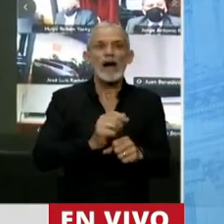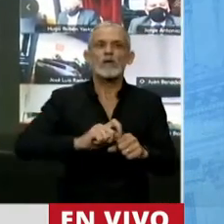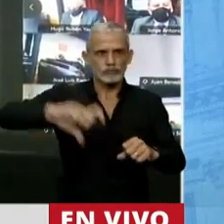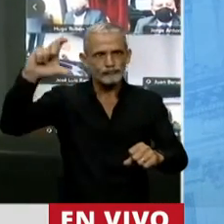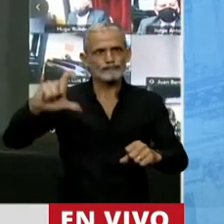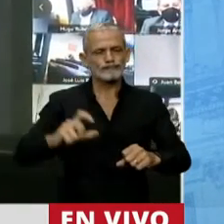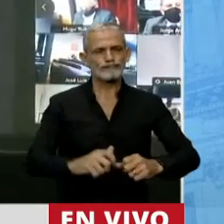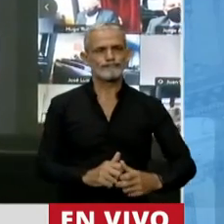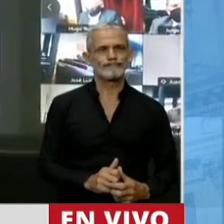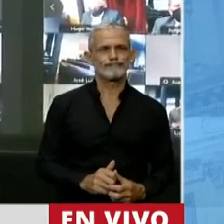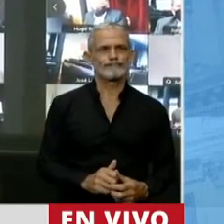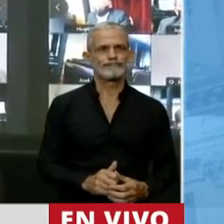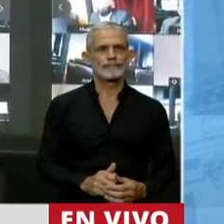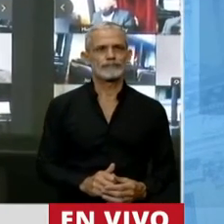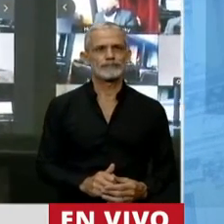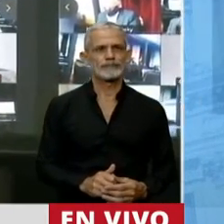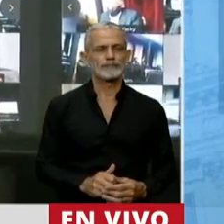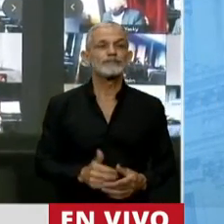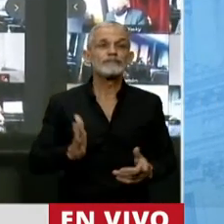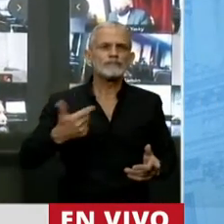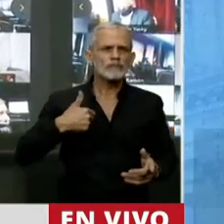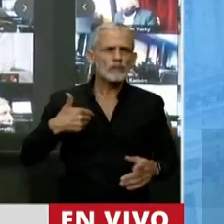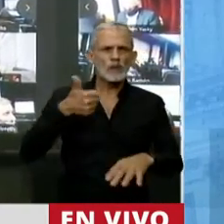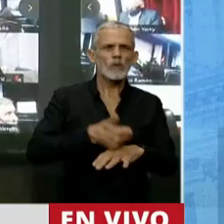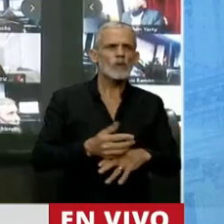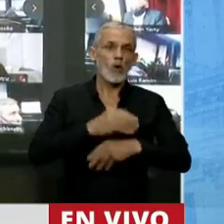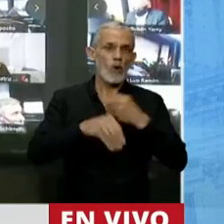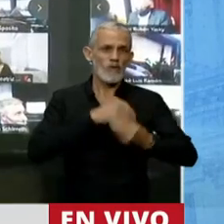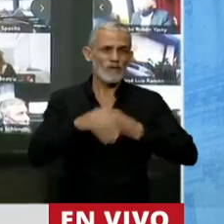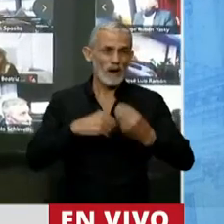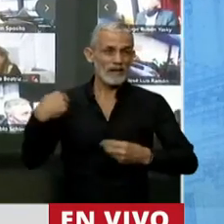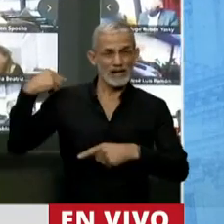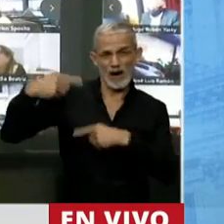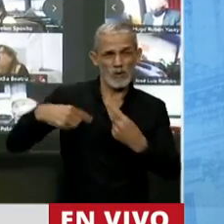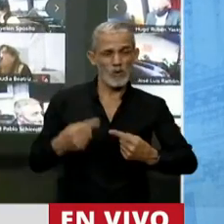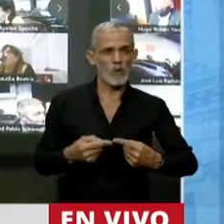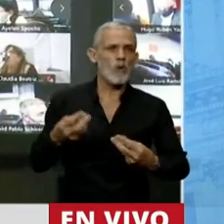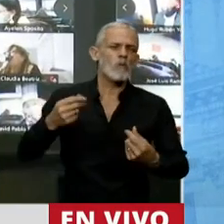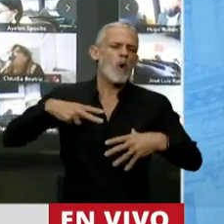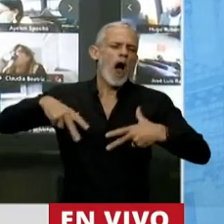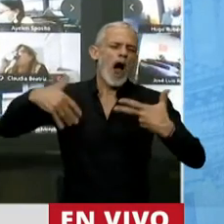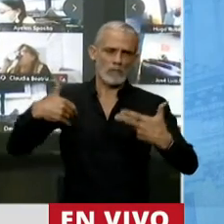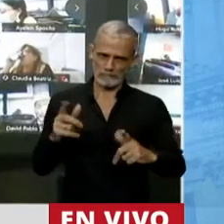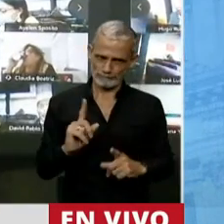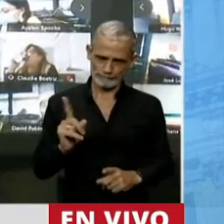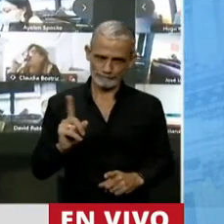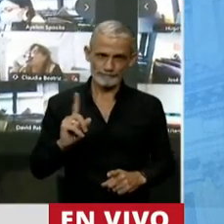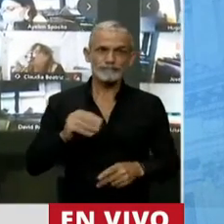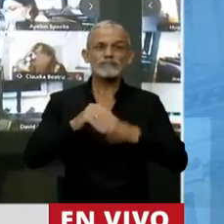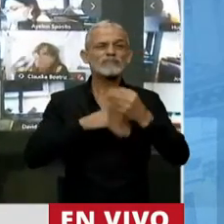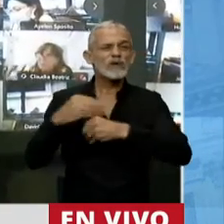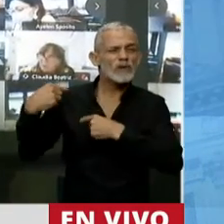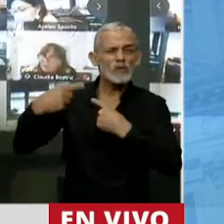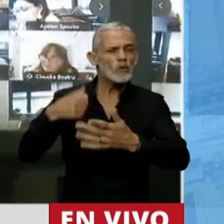Y señor presidente, yo no vengo de una familia con fortuna. Vengo de una